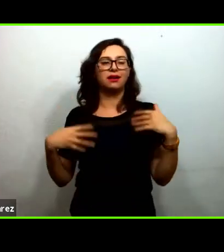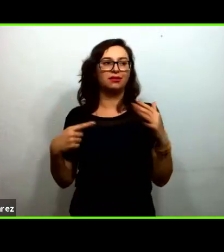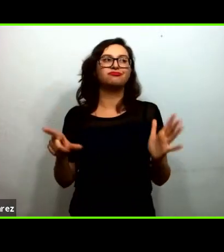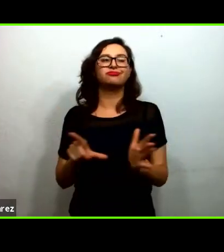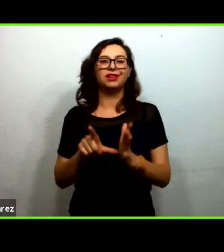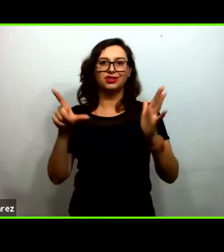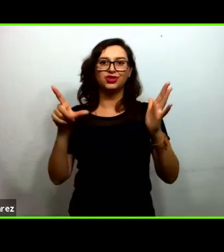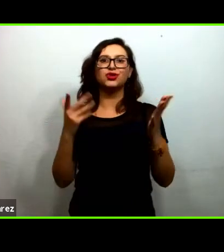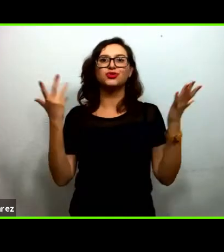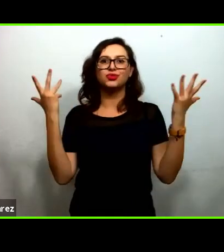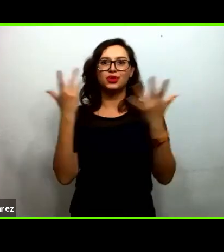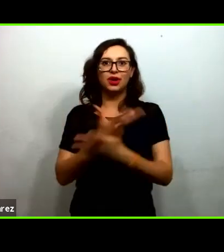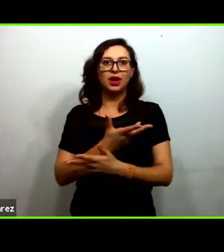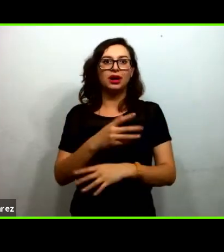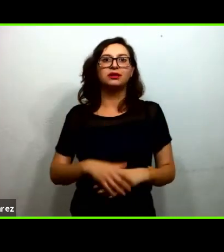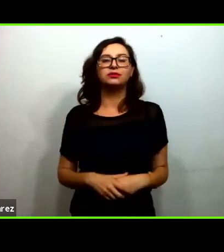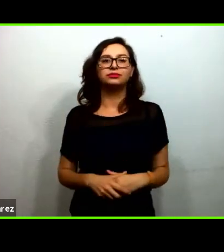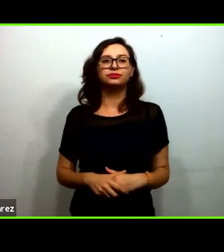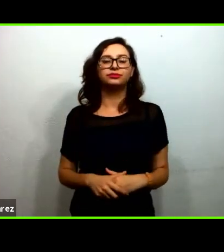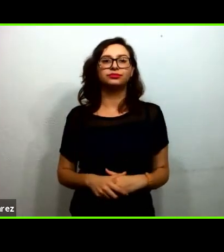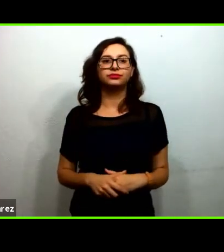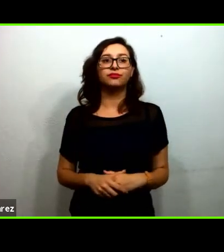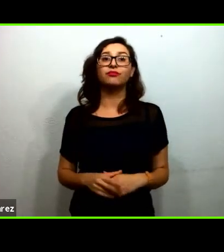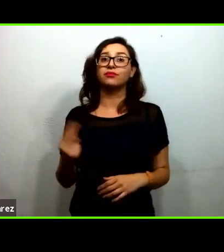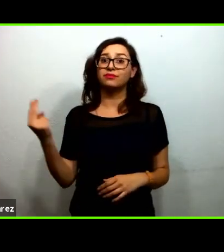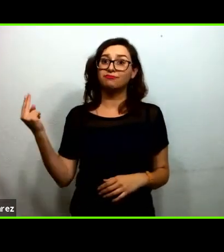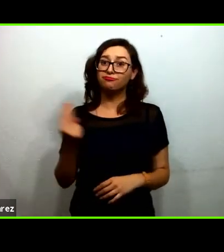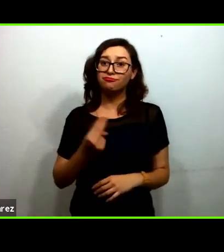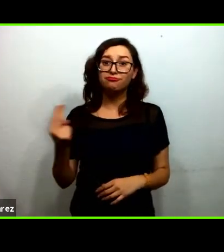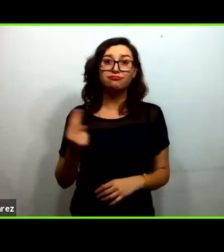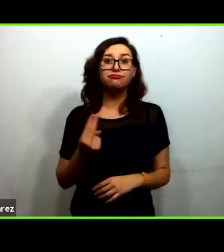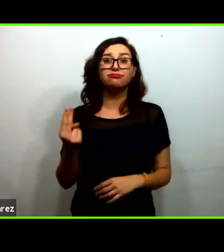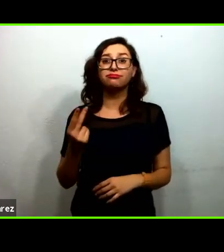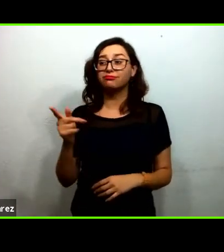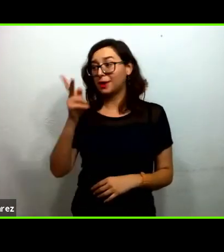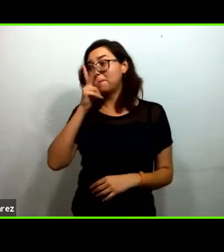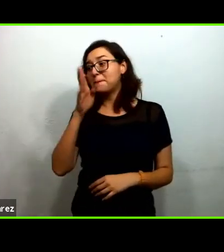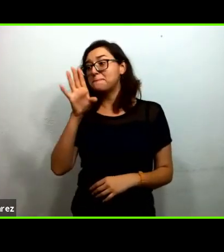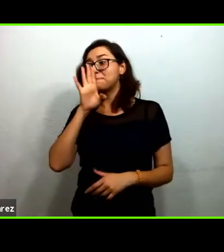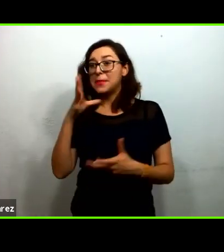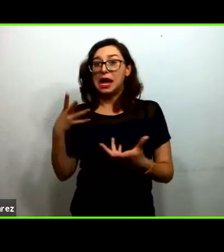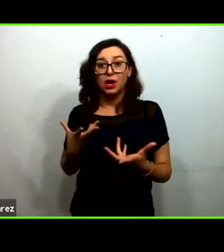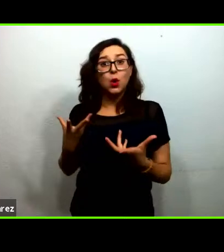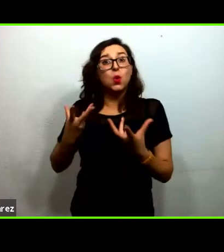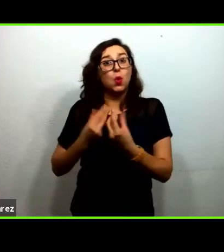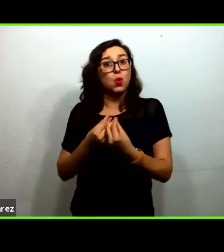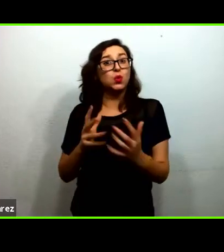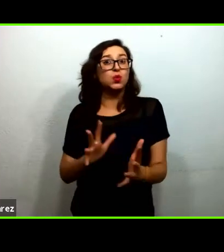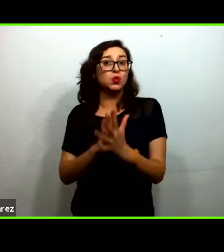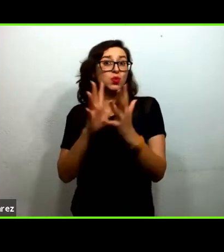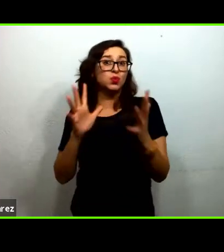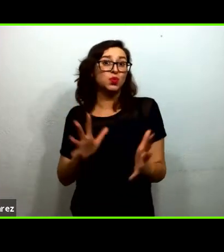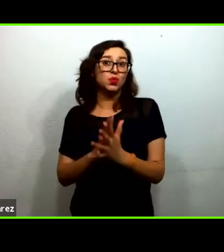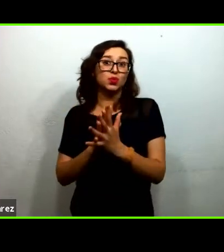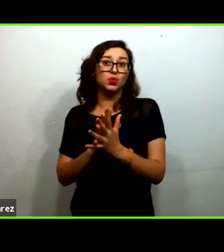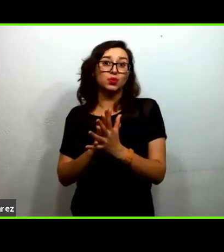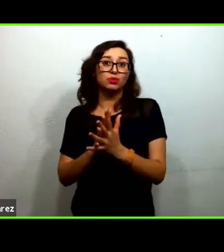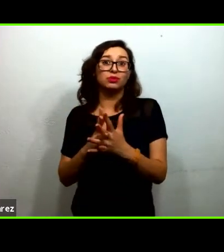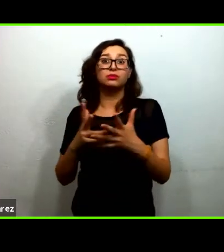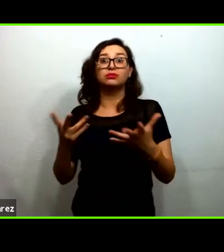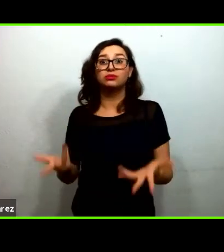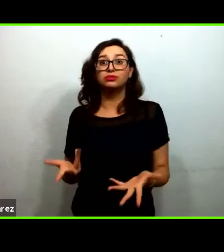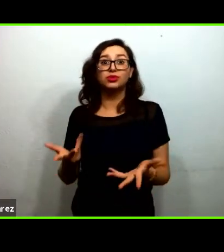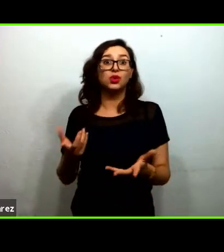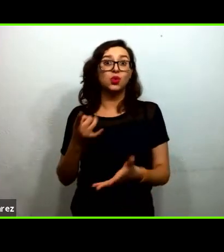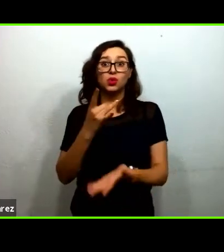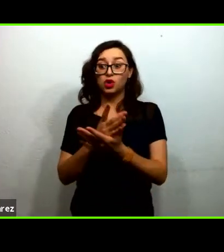rato yo decía necesitamos hacer partícipes a los padres de familia no sólo del resultado o de los insumos que